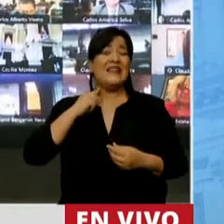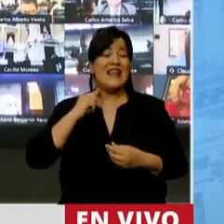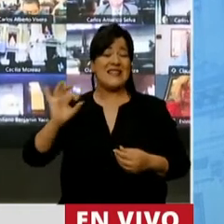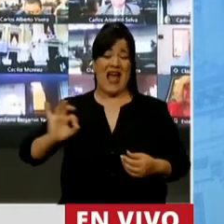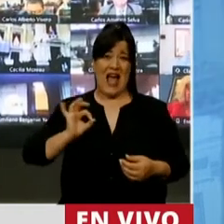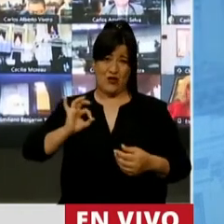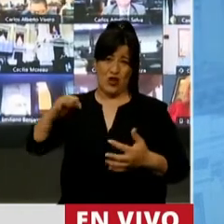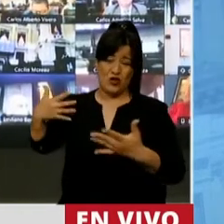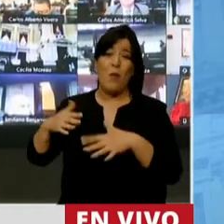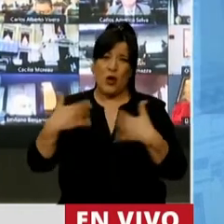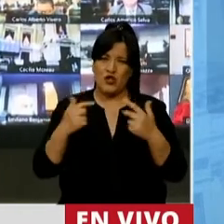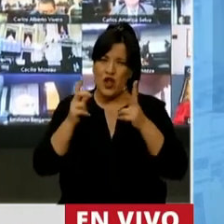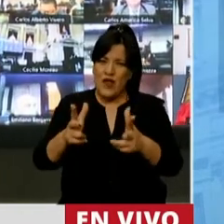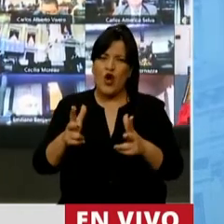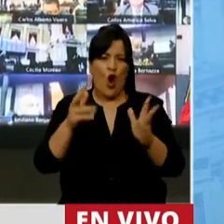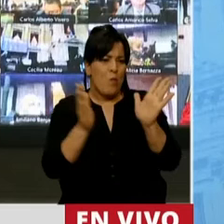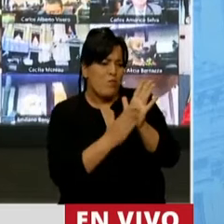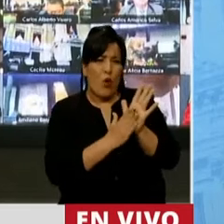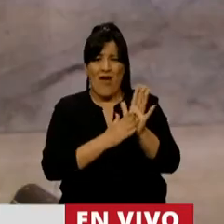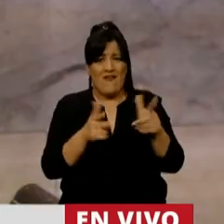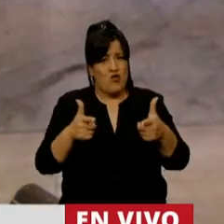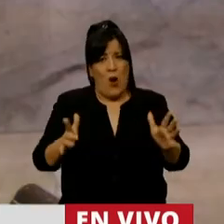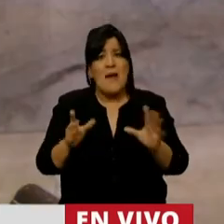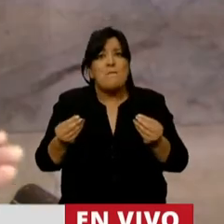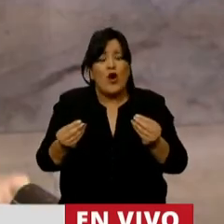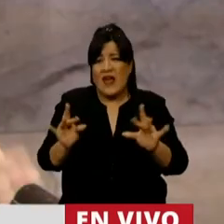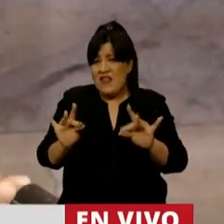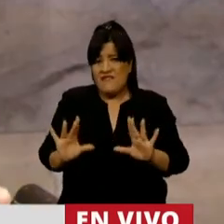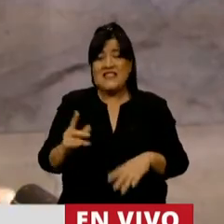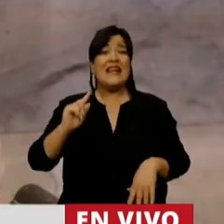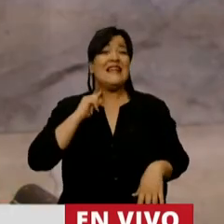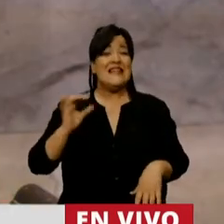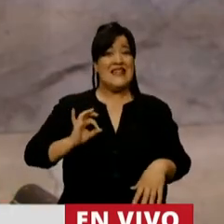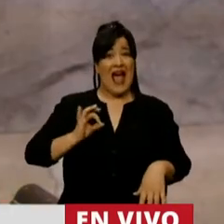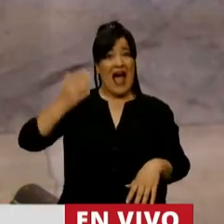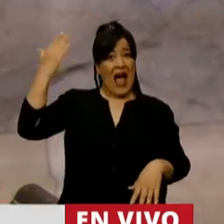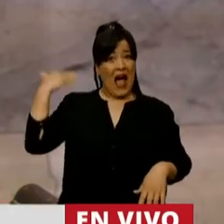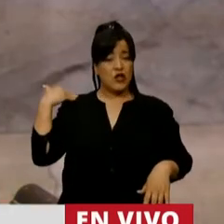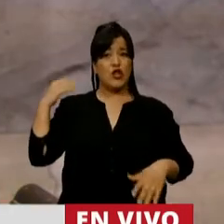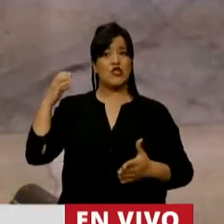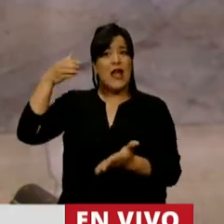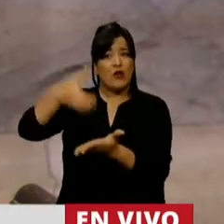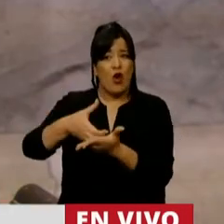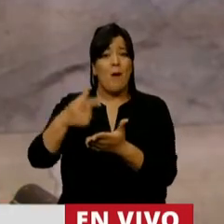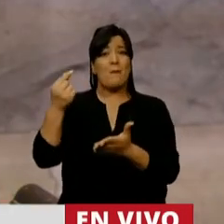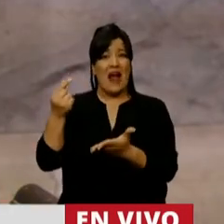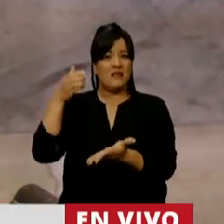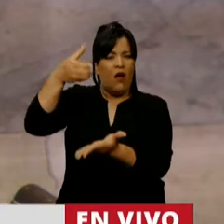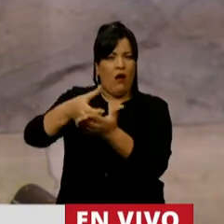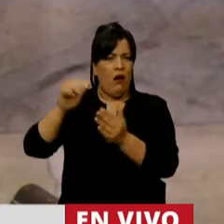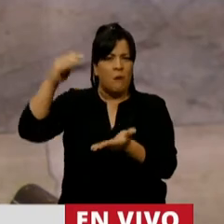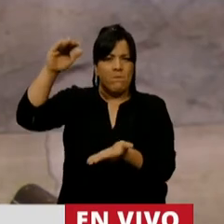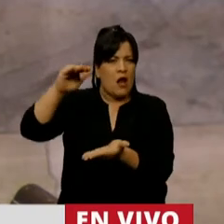eso digo que es improbable, porque es muy dificultoso, hace 13 años que baja la inversión en capital físico,